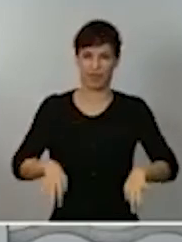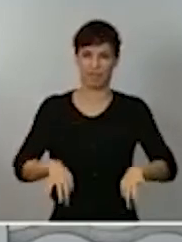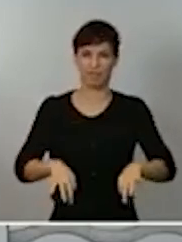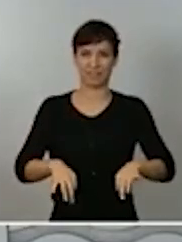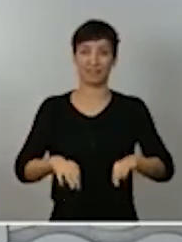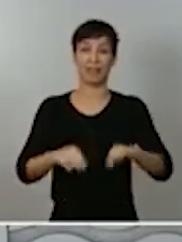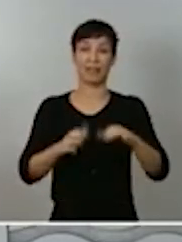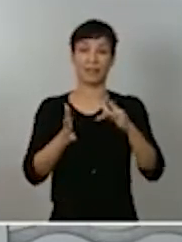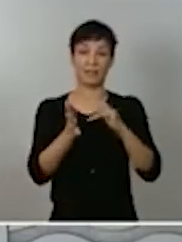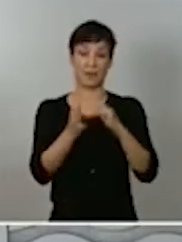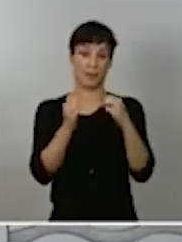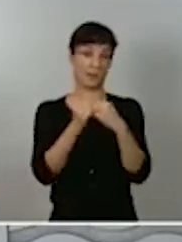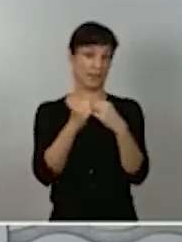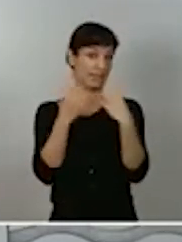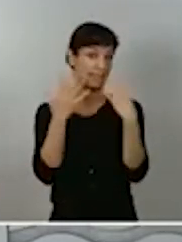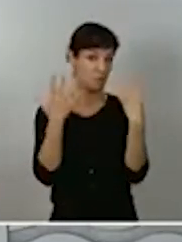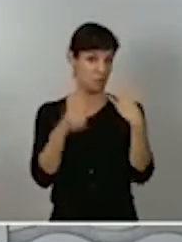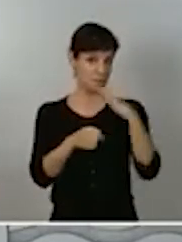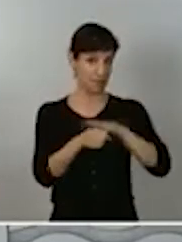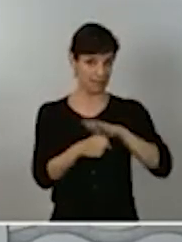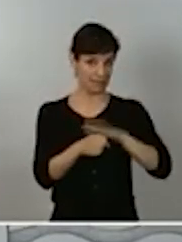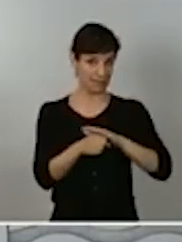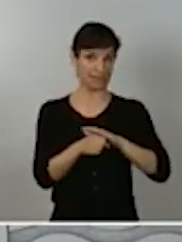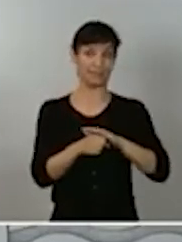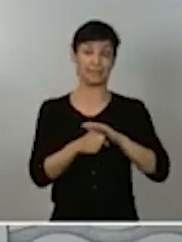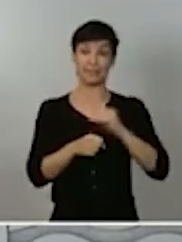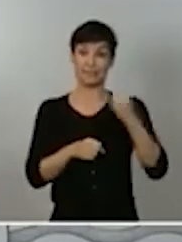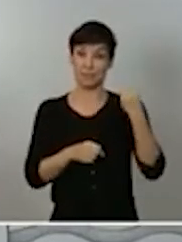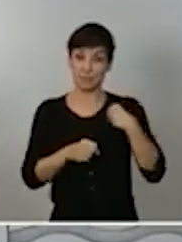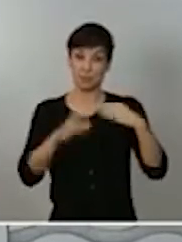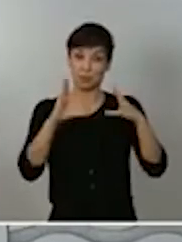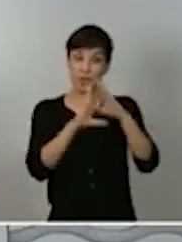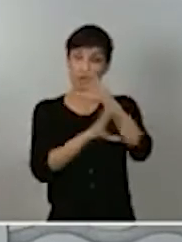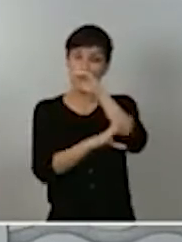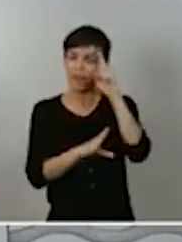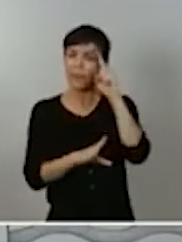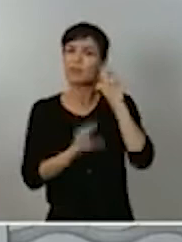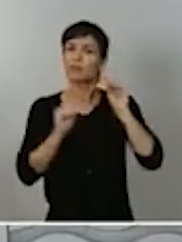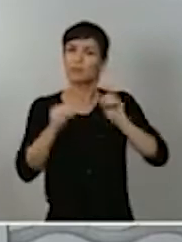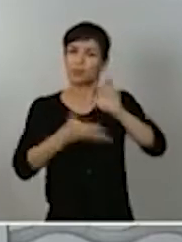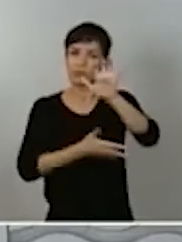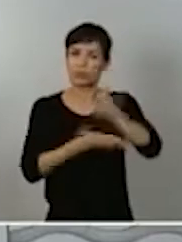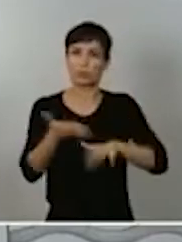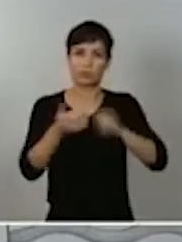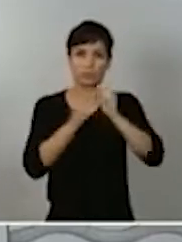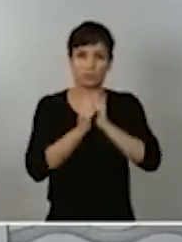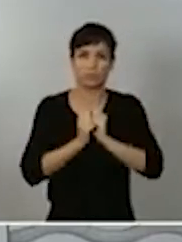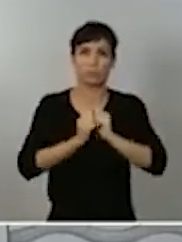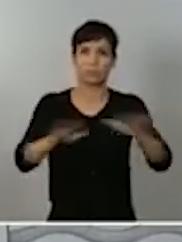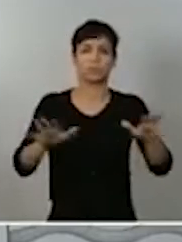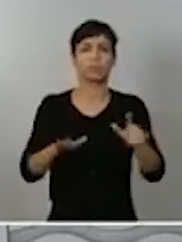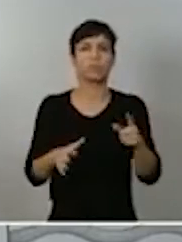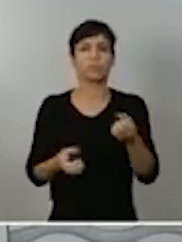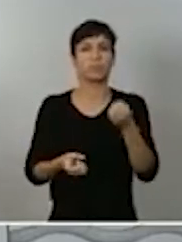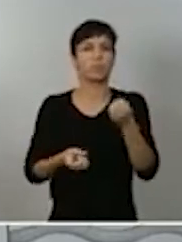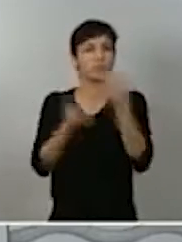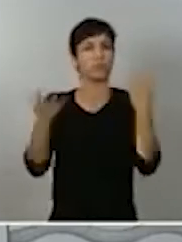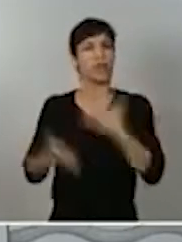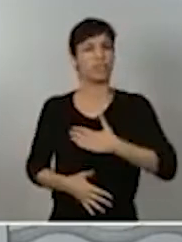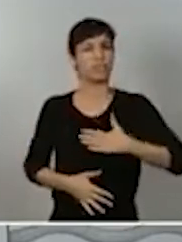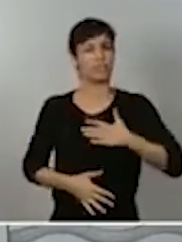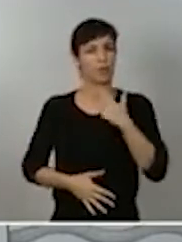La propia Comunidad Autónoma de Madrid emitió un comunicado expresando la satisfacción por este entendimiento.